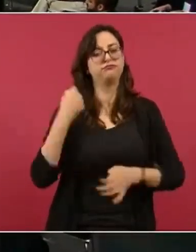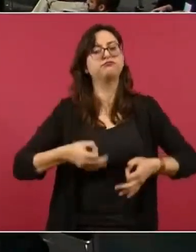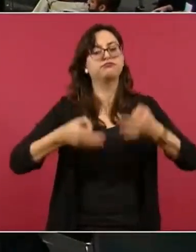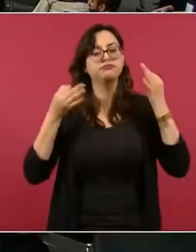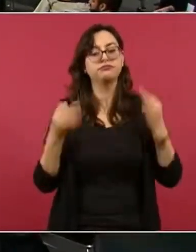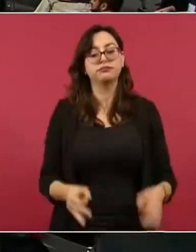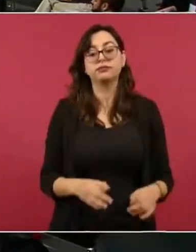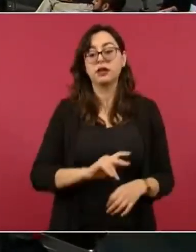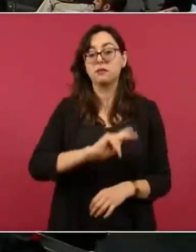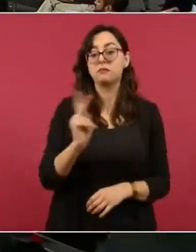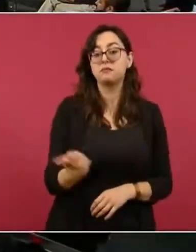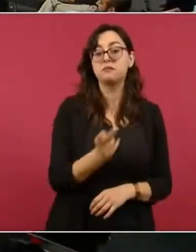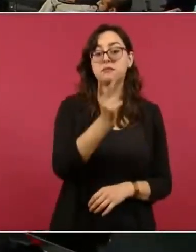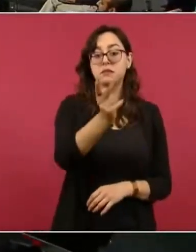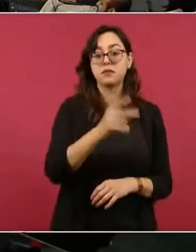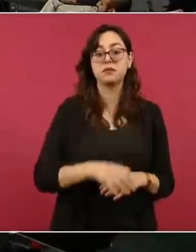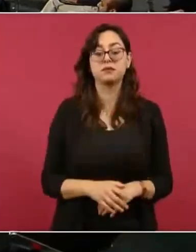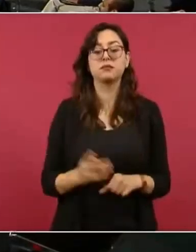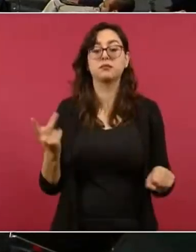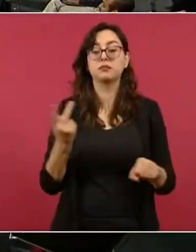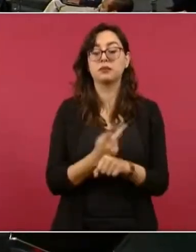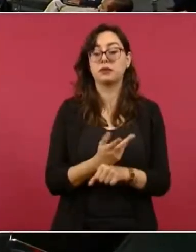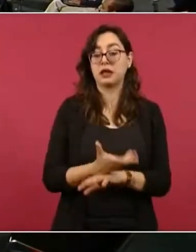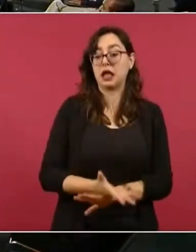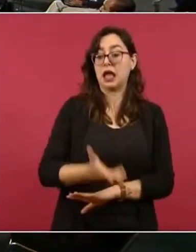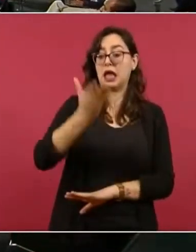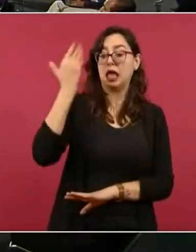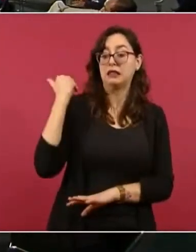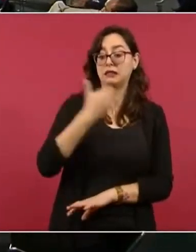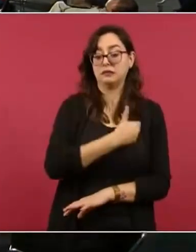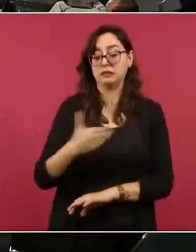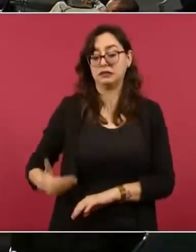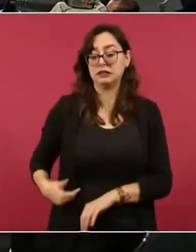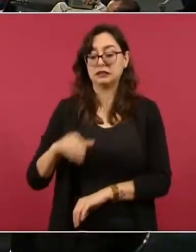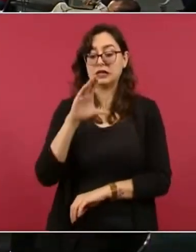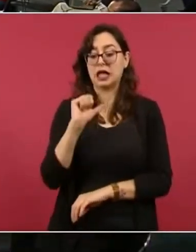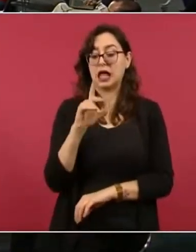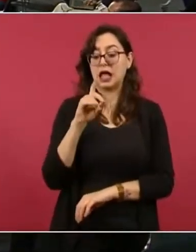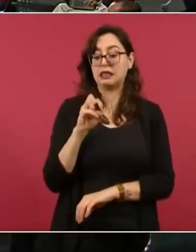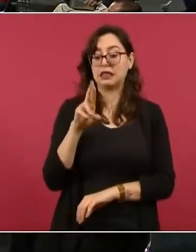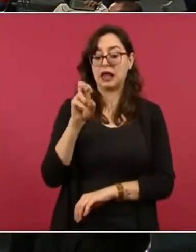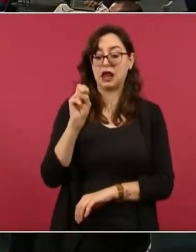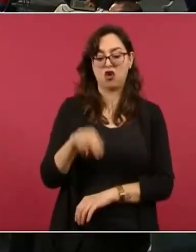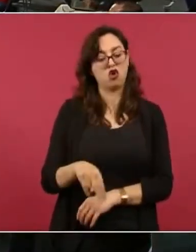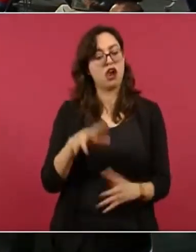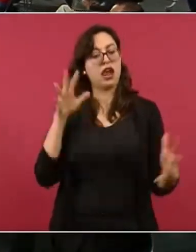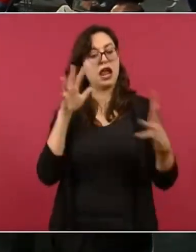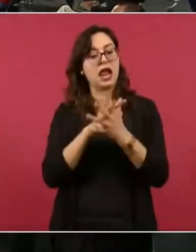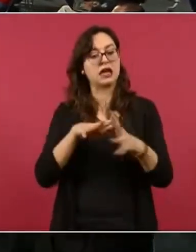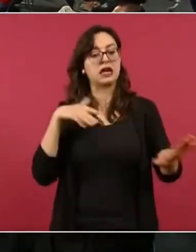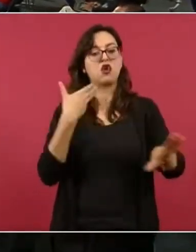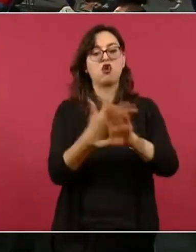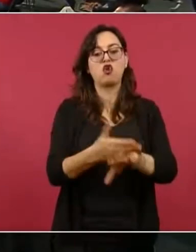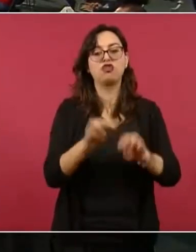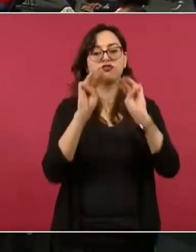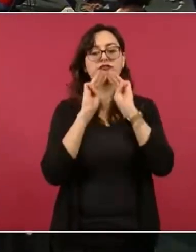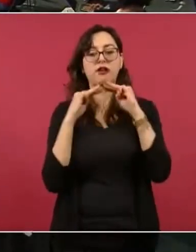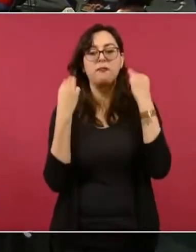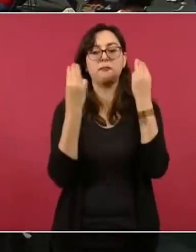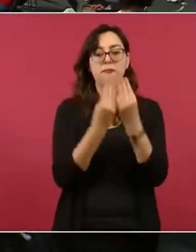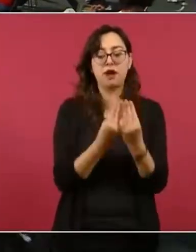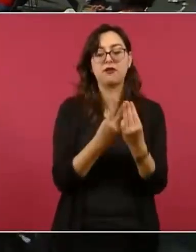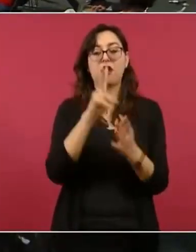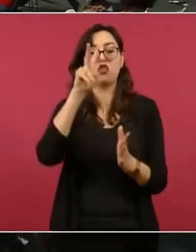que durante la falla de la guerra del narco, esto que estamos viviendo de García Luna, todo lo que se vivió desde el 2006, cuando